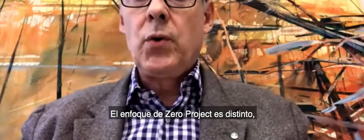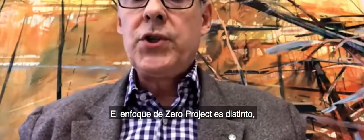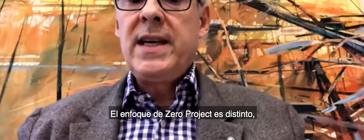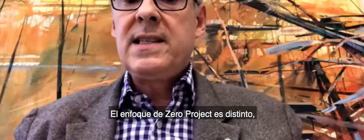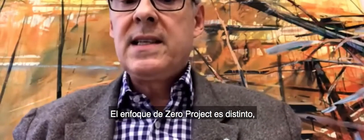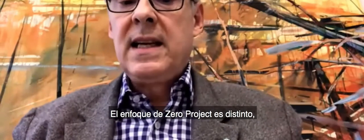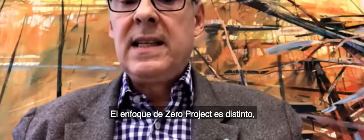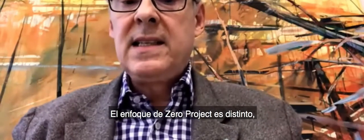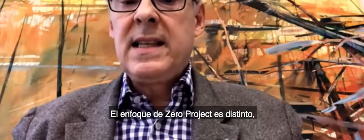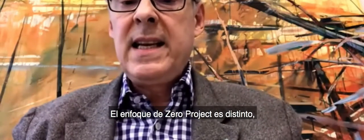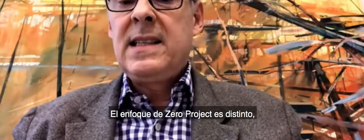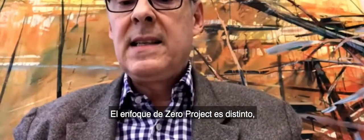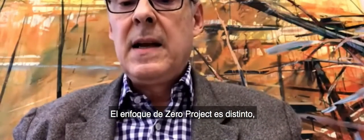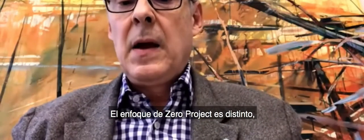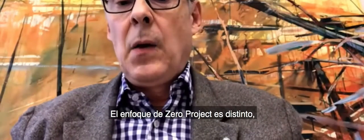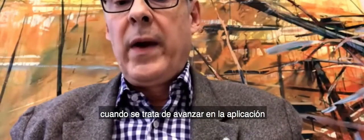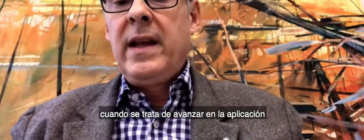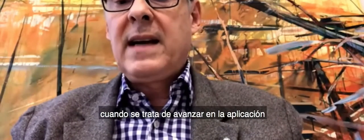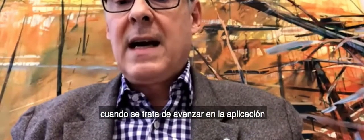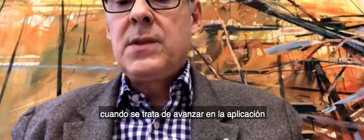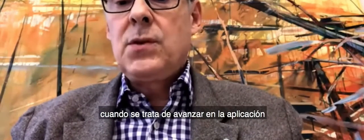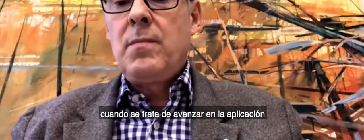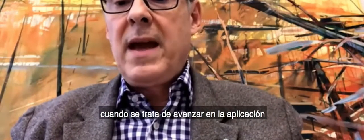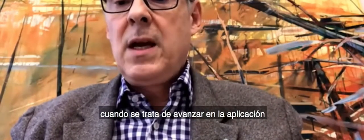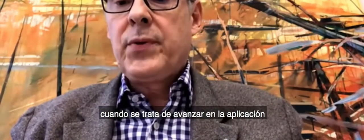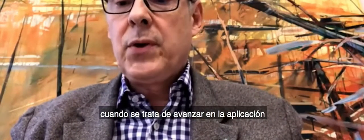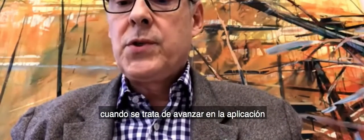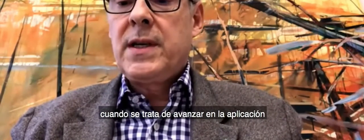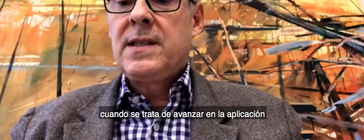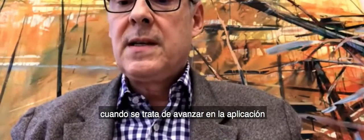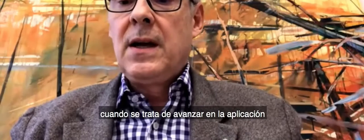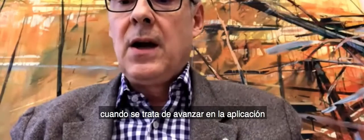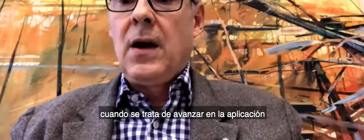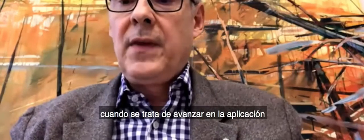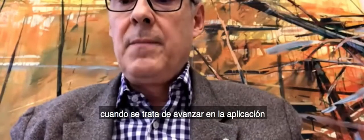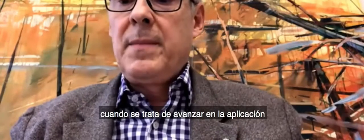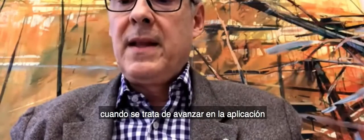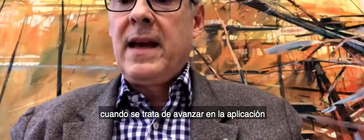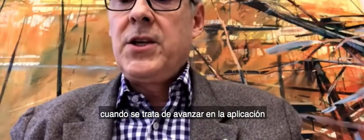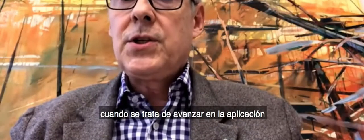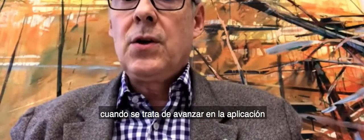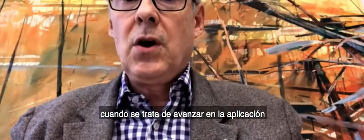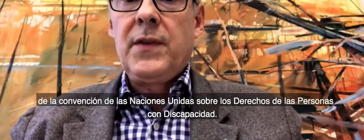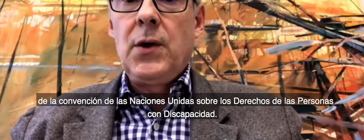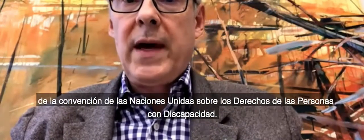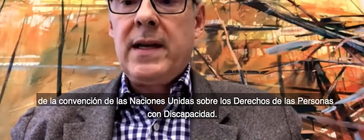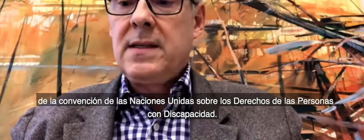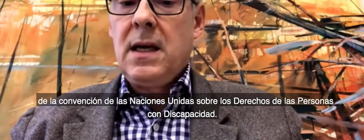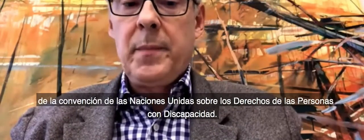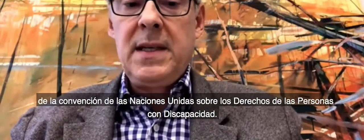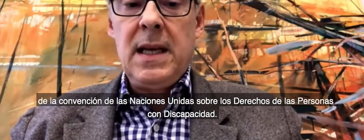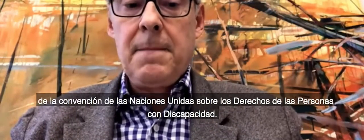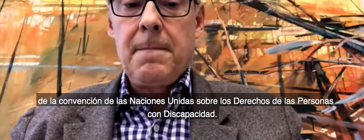approach is distinct when it comes to make process on the implementation of the